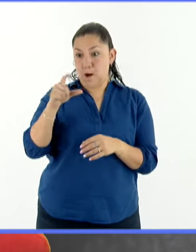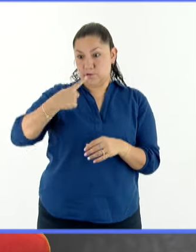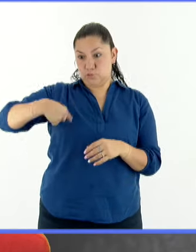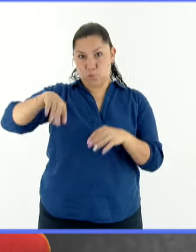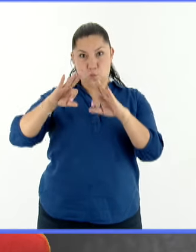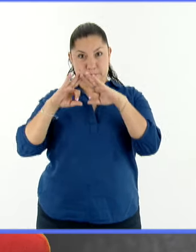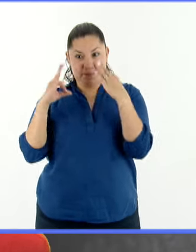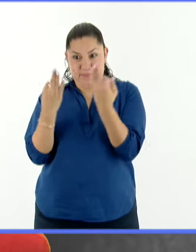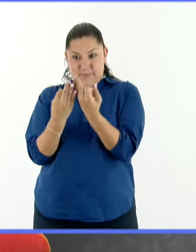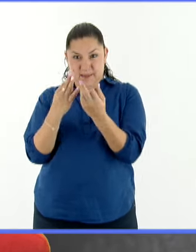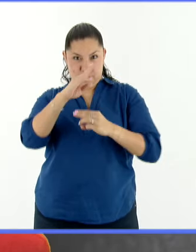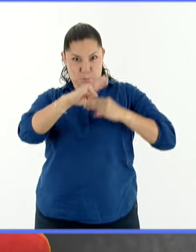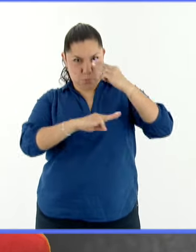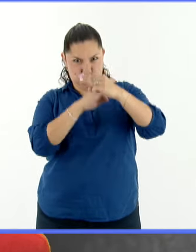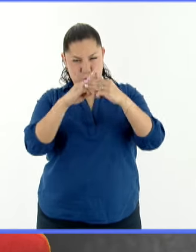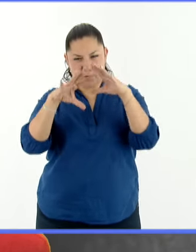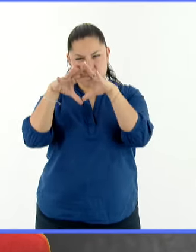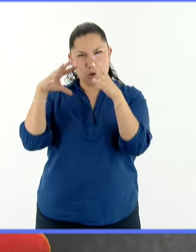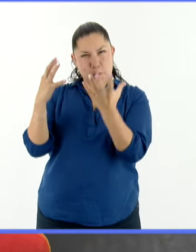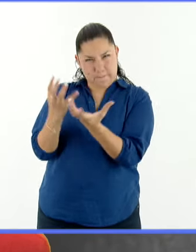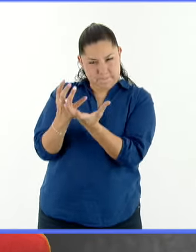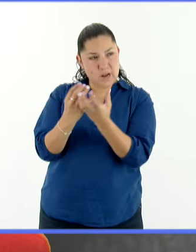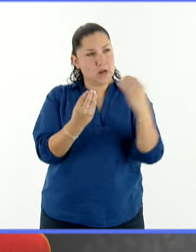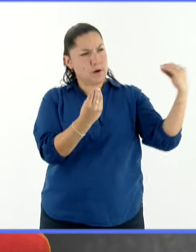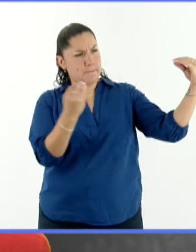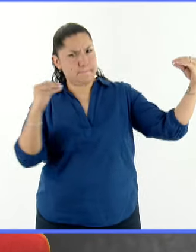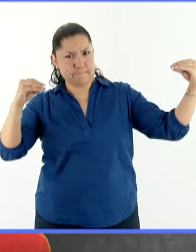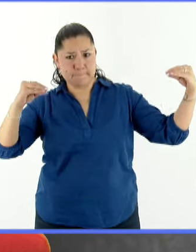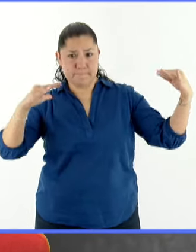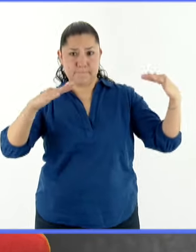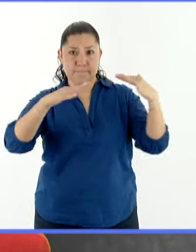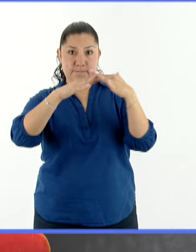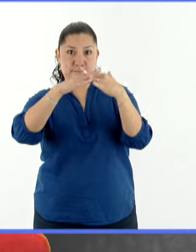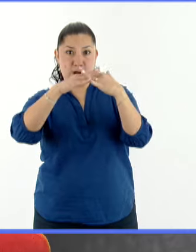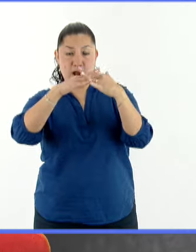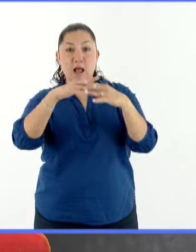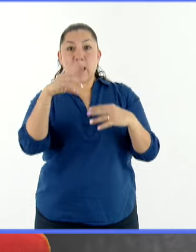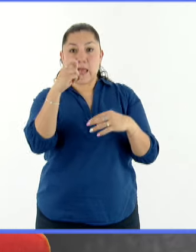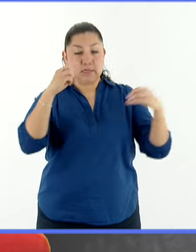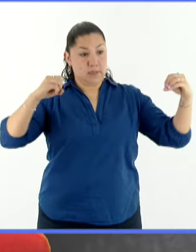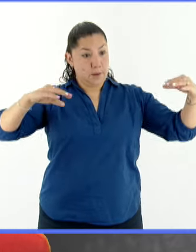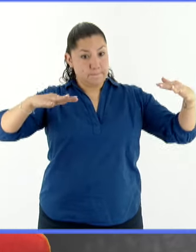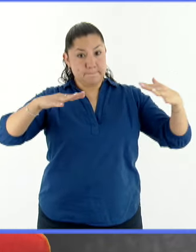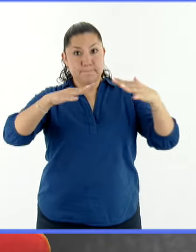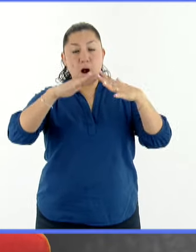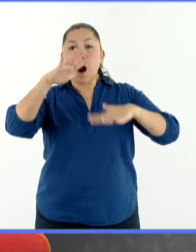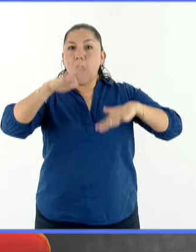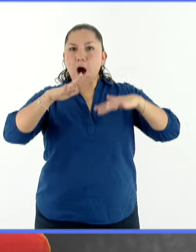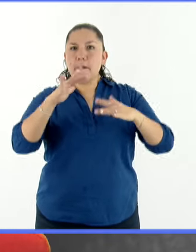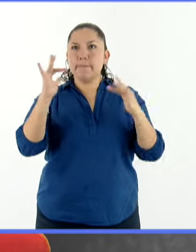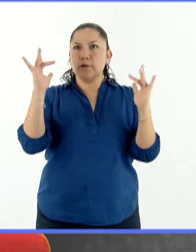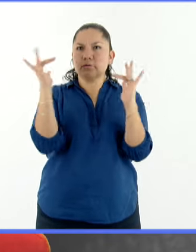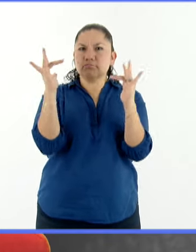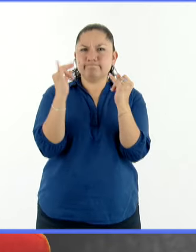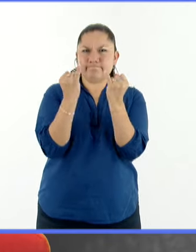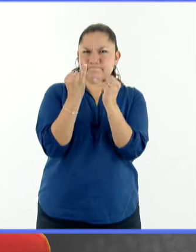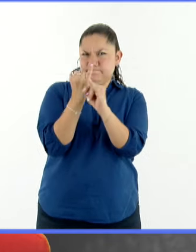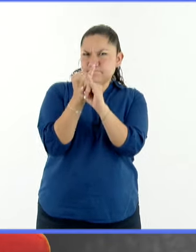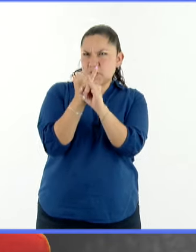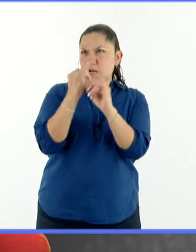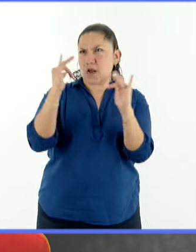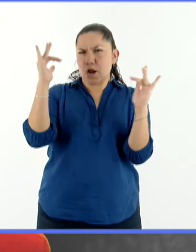llega, interactúa con el campo magnético de la Tierra, puede haber interferencia a las comunicaciones. Es decir,